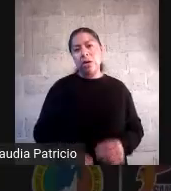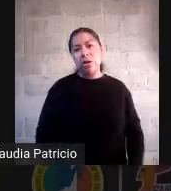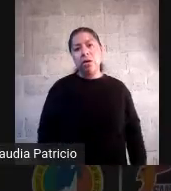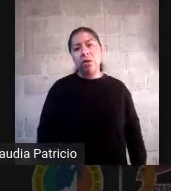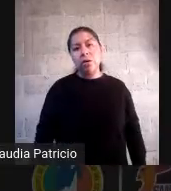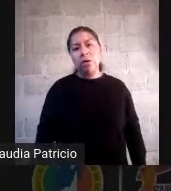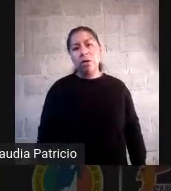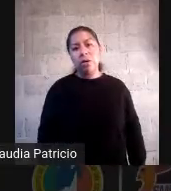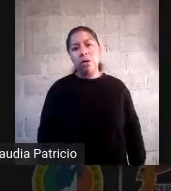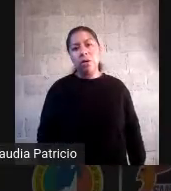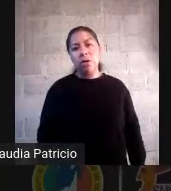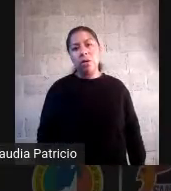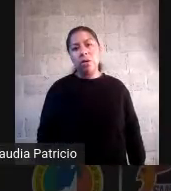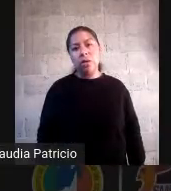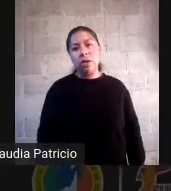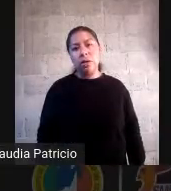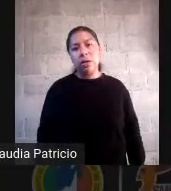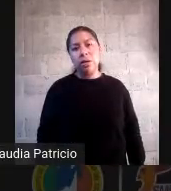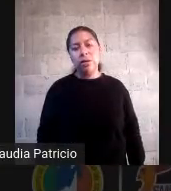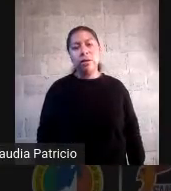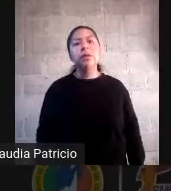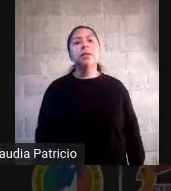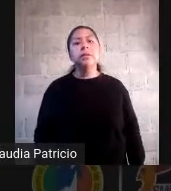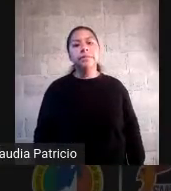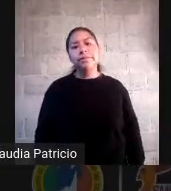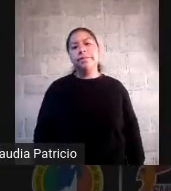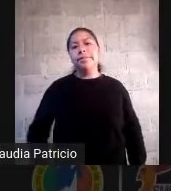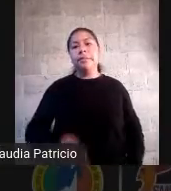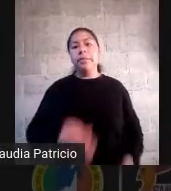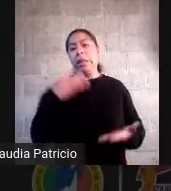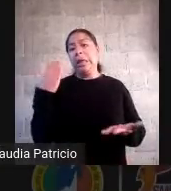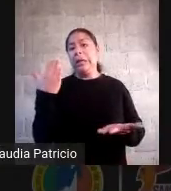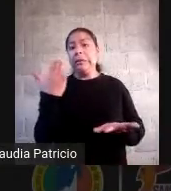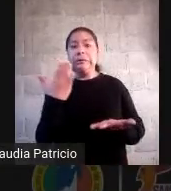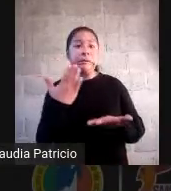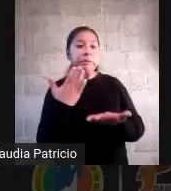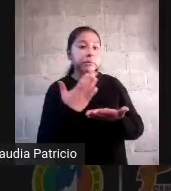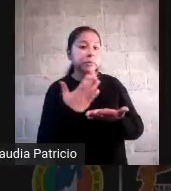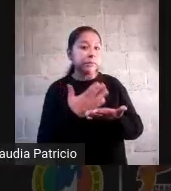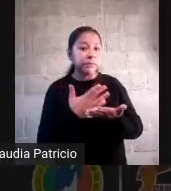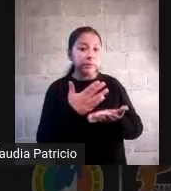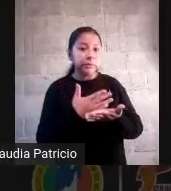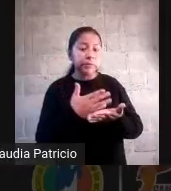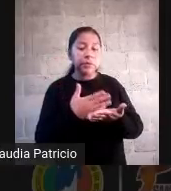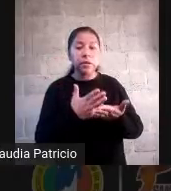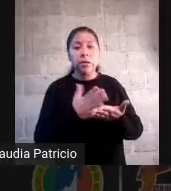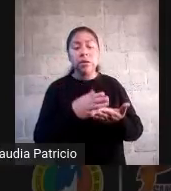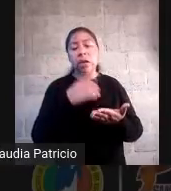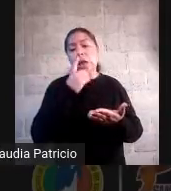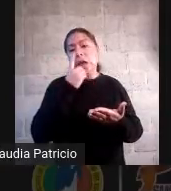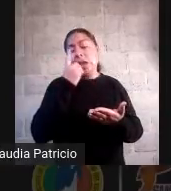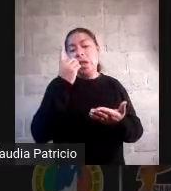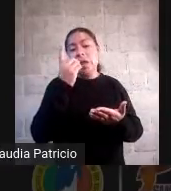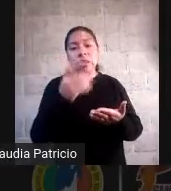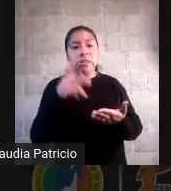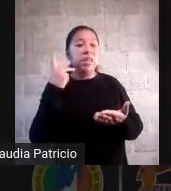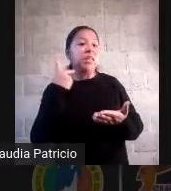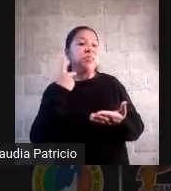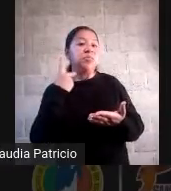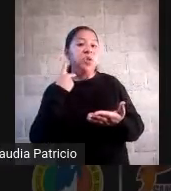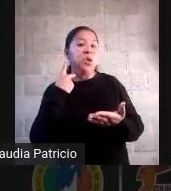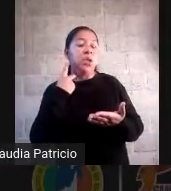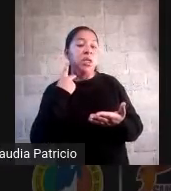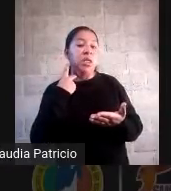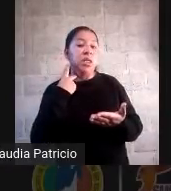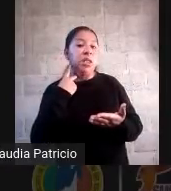quien rebana el queso verdad en las políticas nacionales pues es la